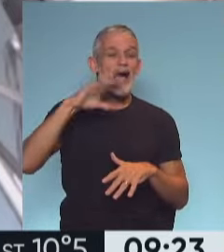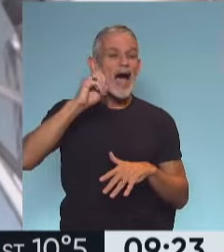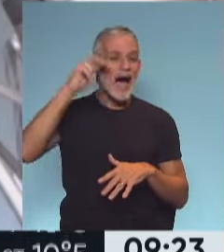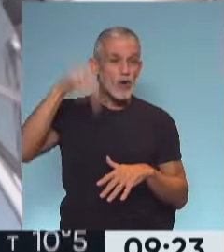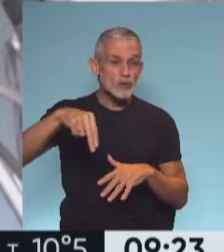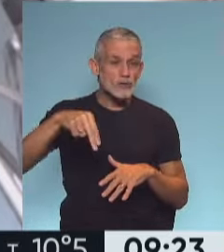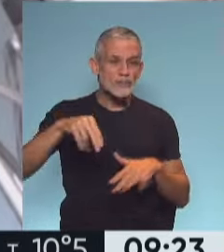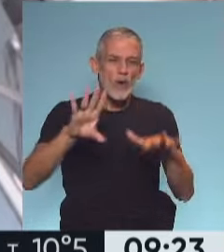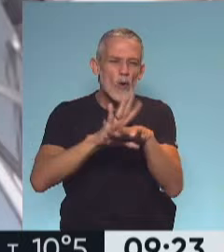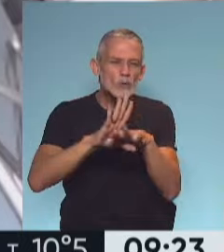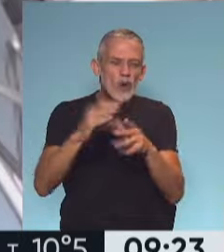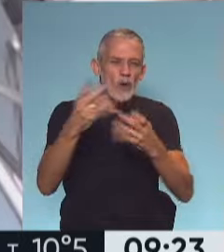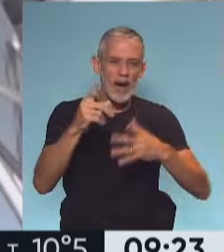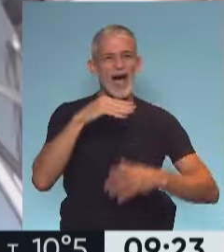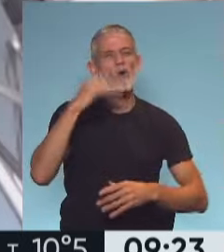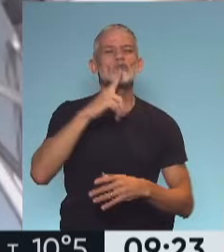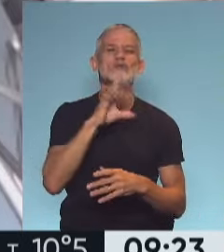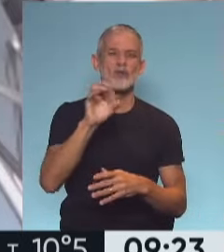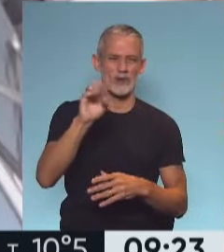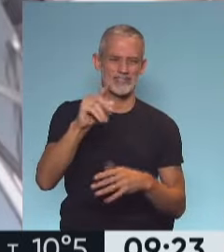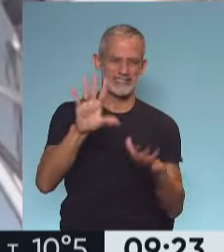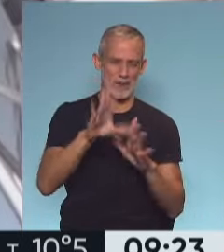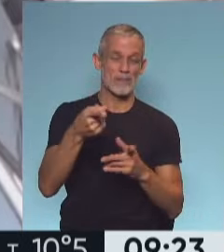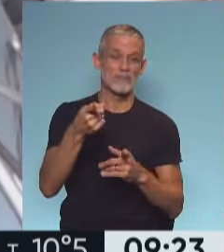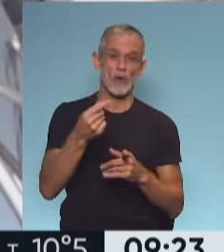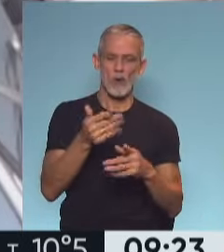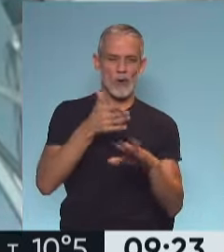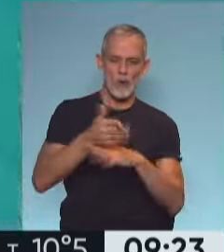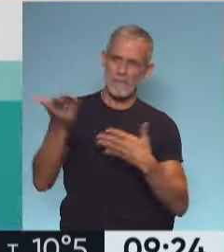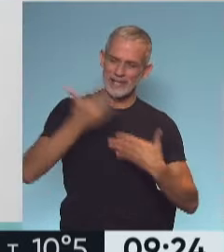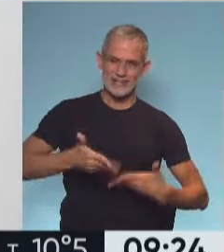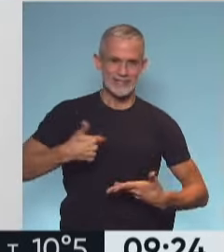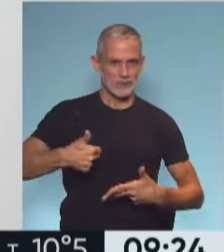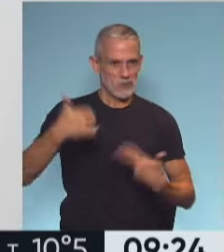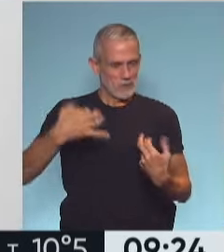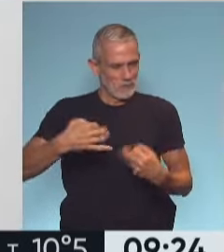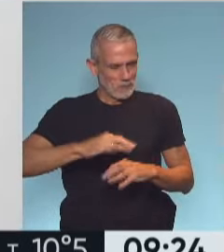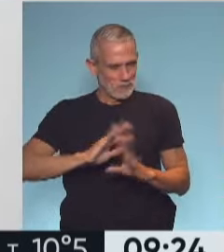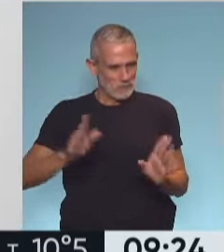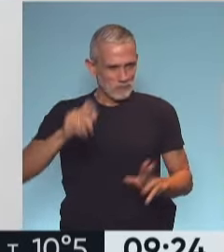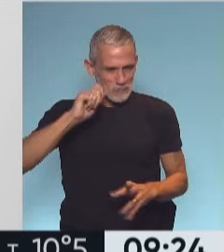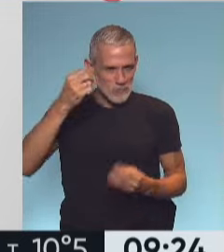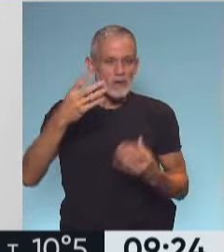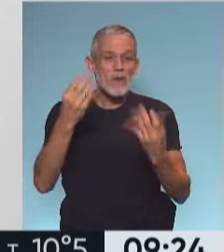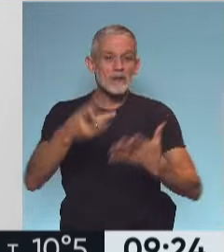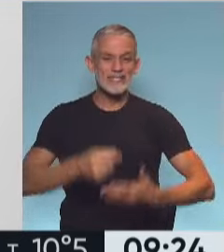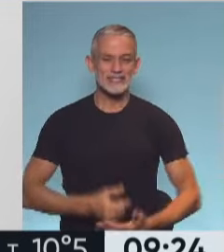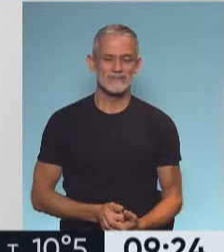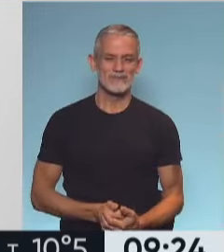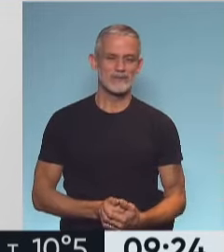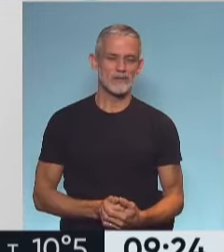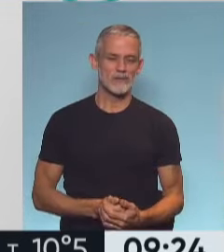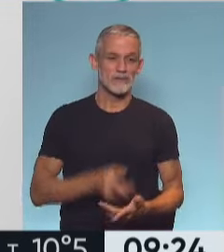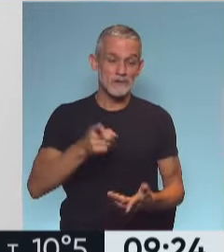Justo, ¿cómo te va? Hola, Nati, buenos días. Qué introducción de lujo, impresionante. ¿Cómo estás? Bueno,